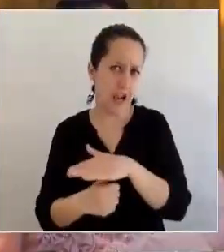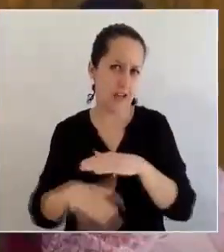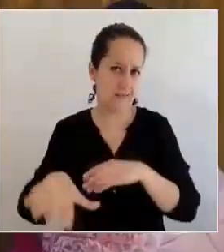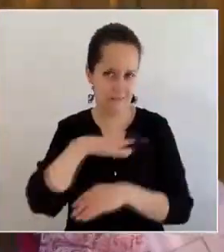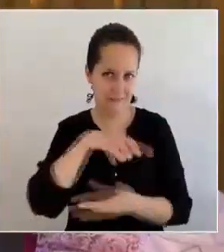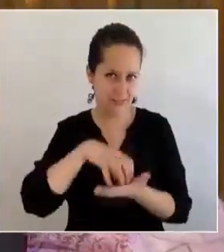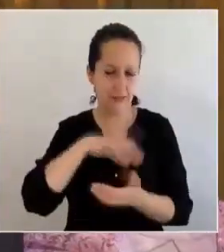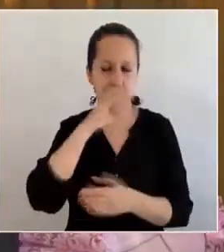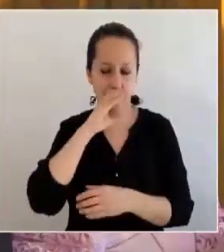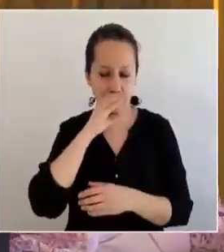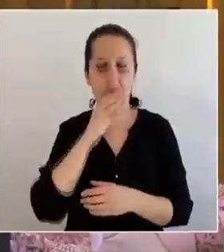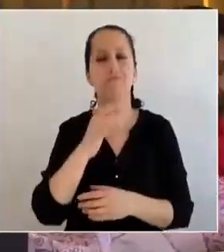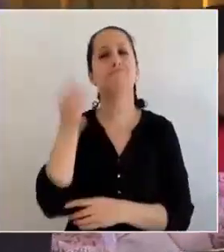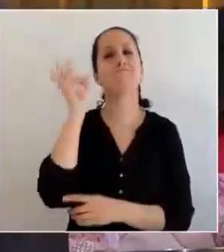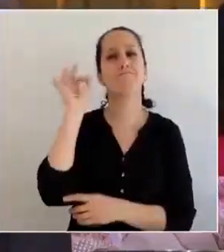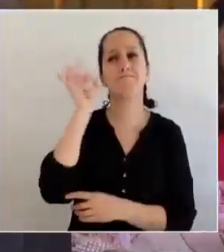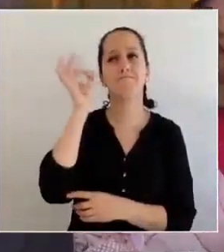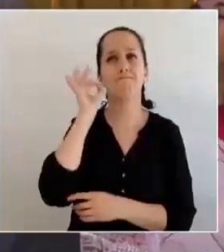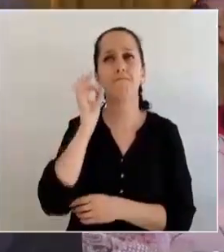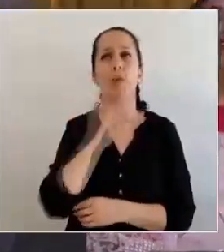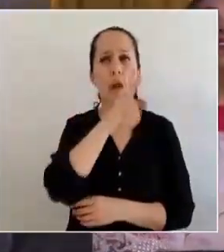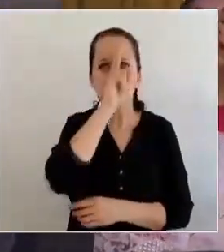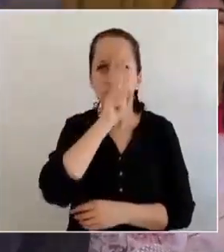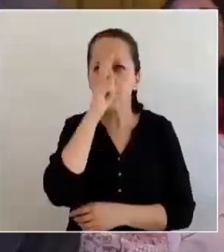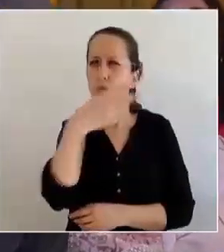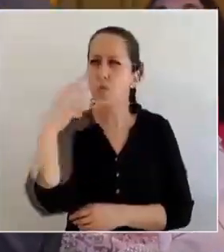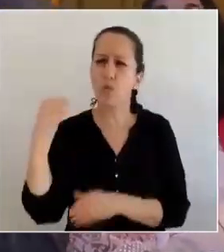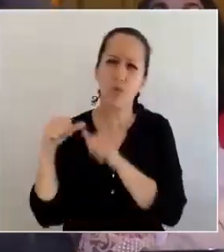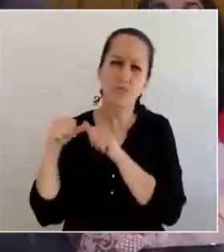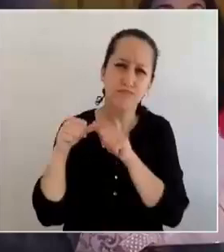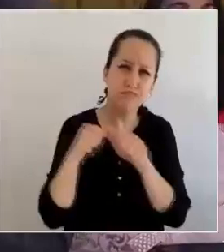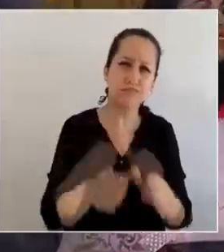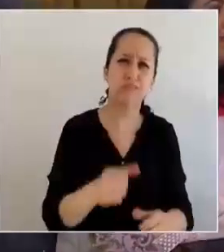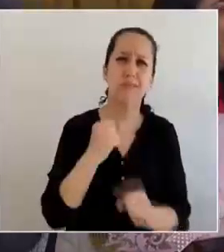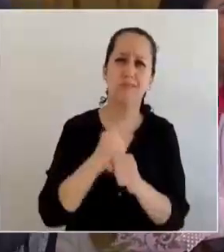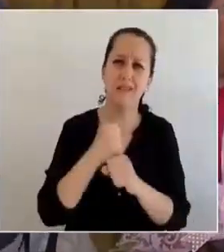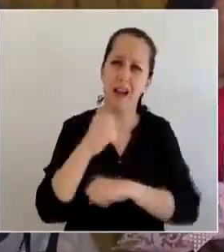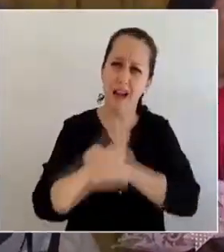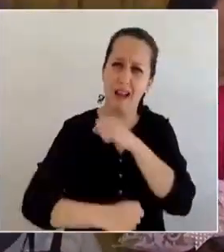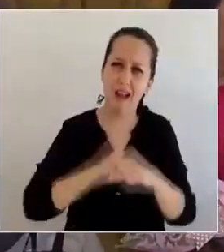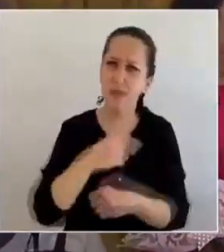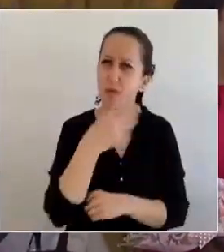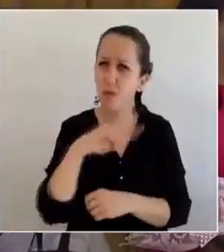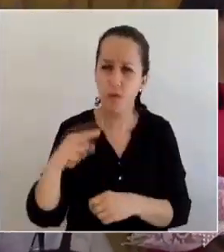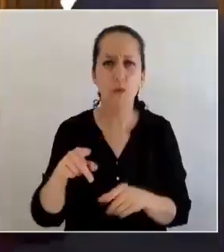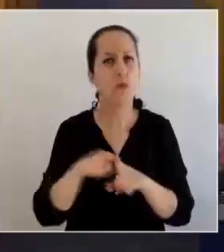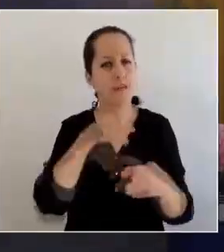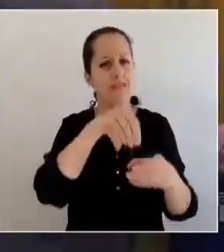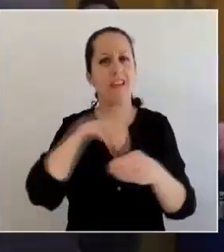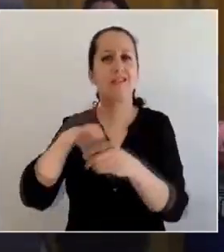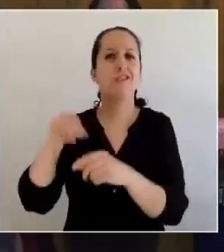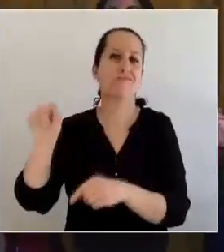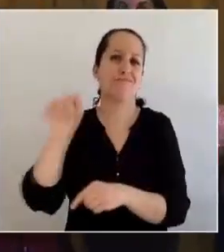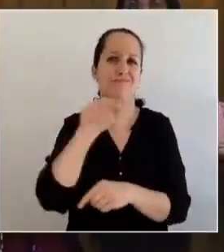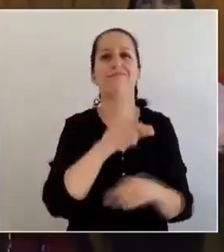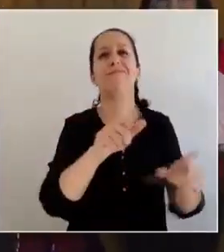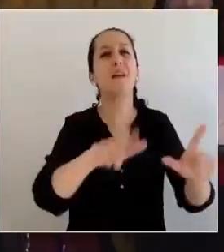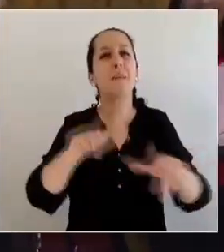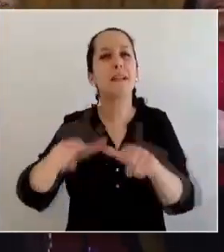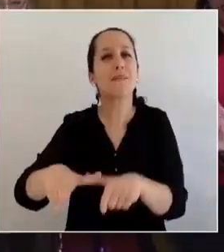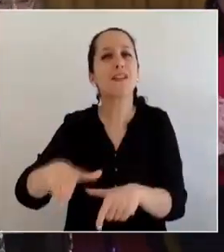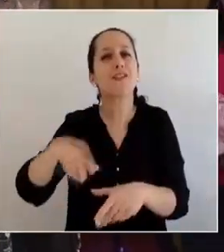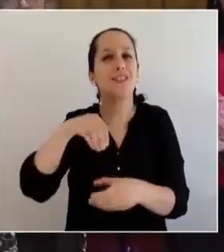concejales de la comuna, destacaron la trayectoria y abnegada labor de hombres y mujeres que se desempeñan en distintas